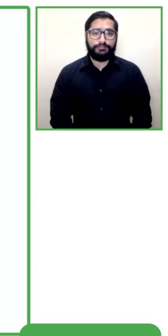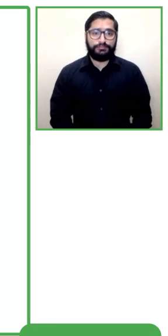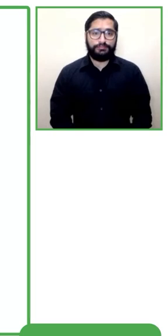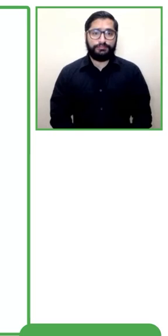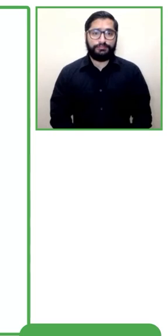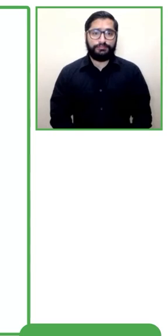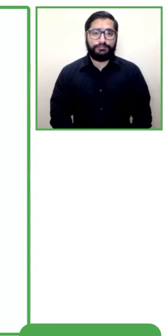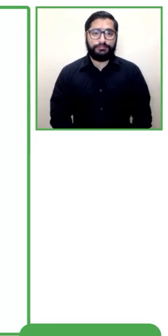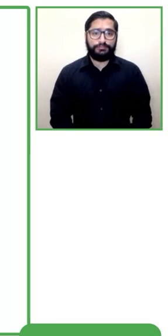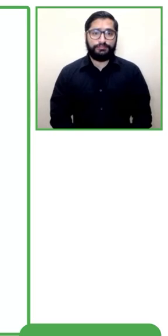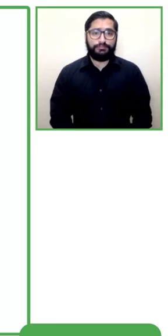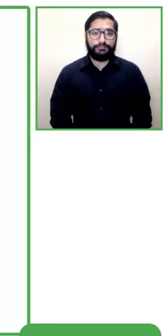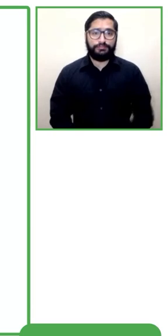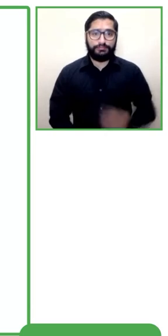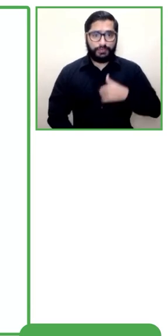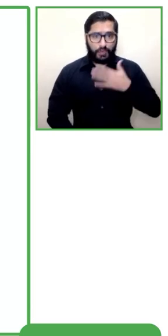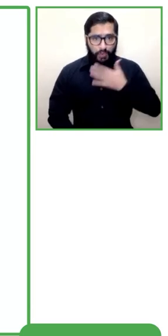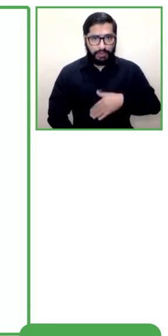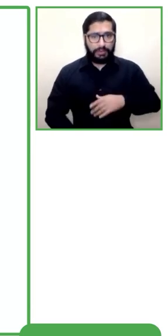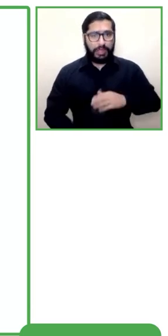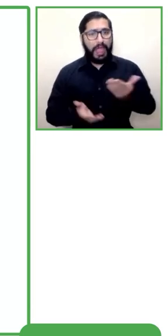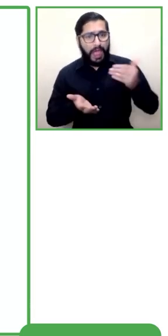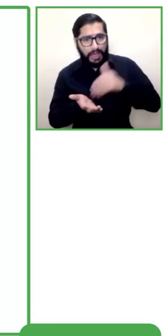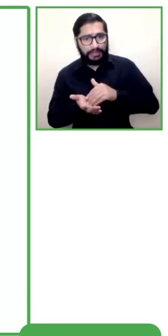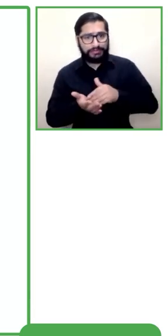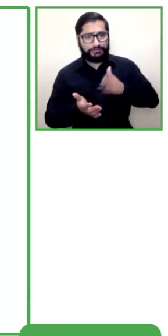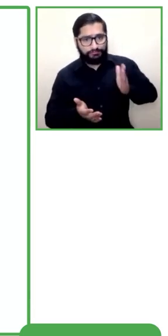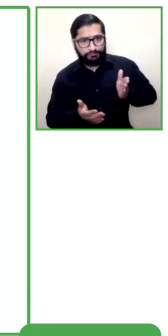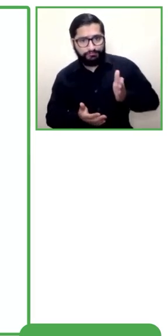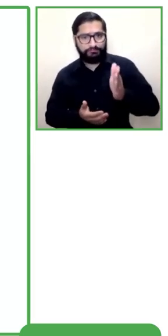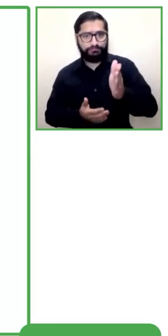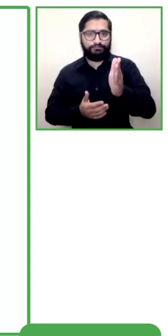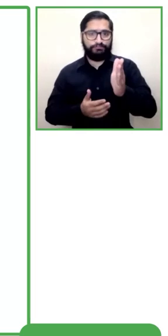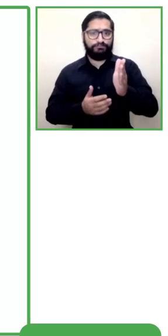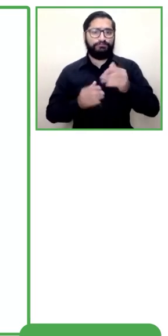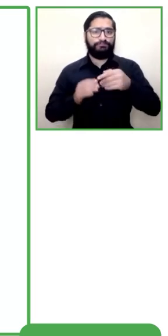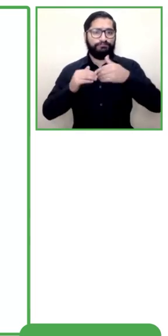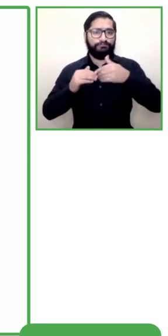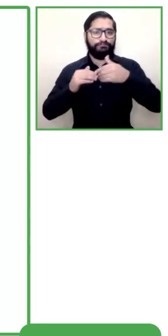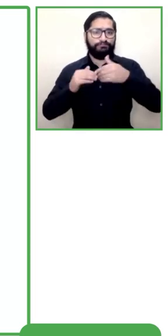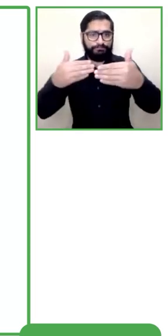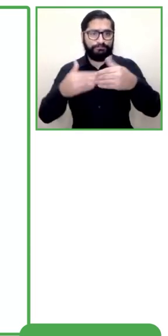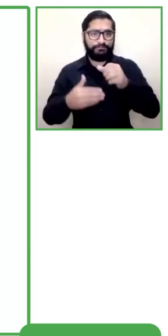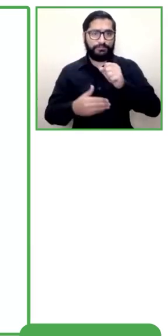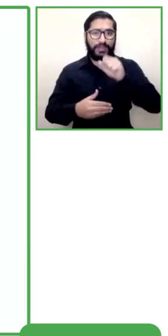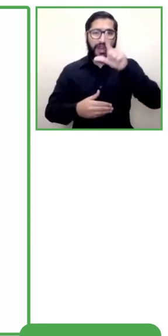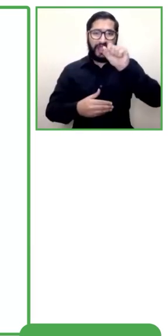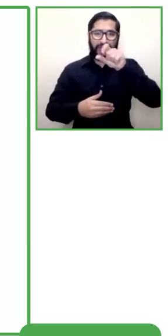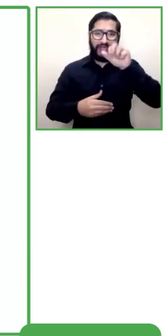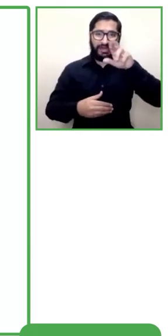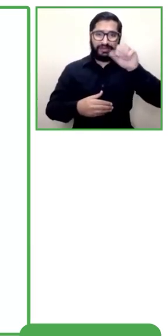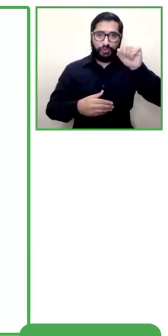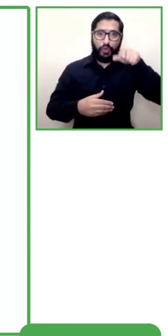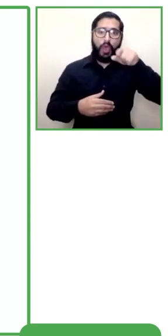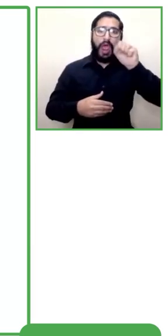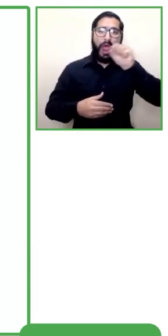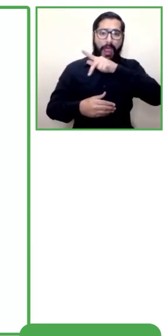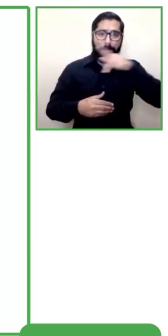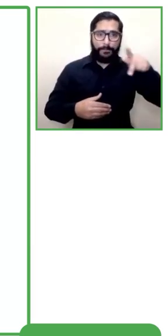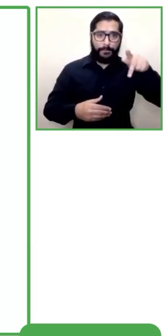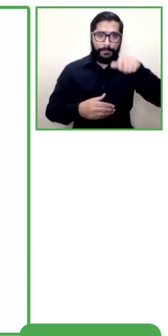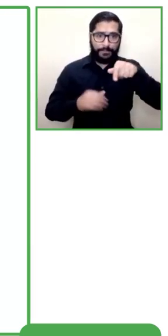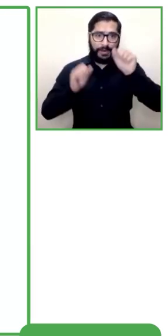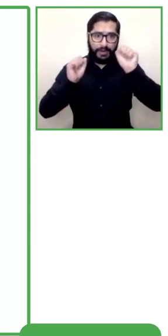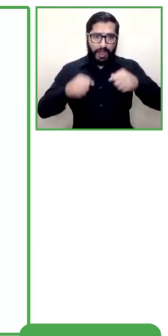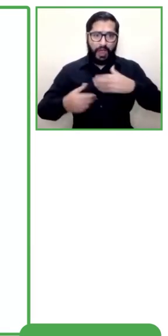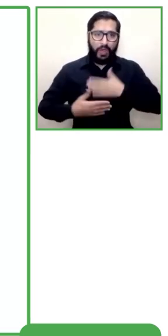Bueno, eso fue la presentación de Lazarillo. Espero les haya gustado. Y ahora los voy a dejar con Henry Mejía, de